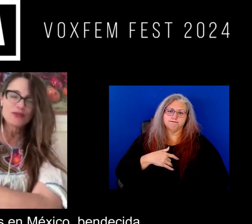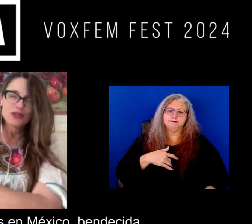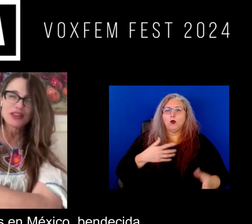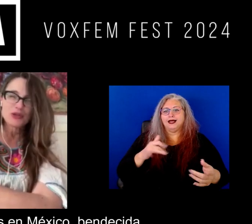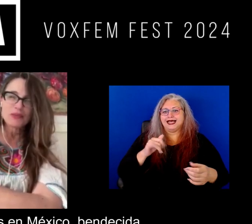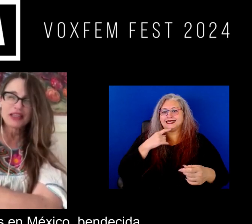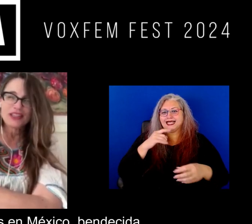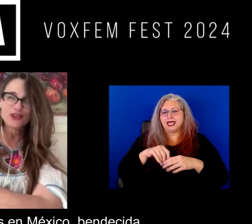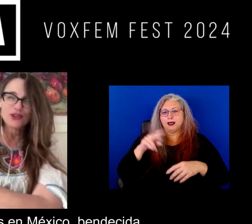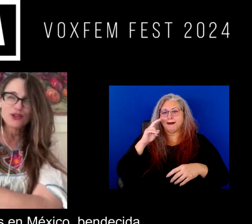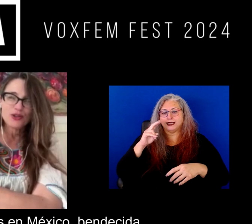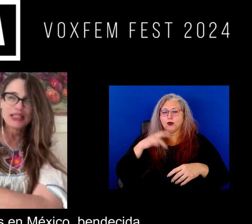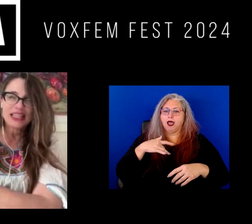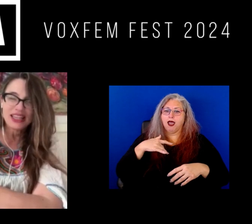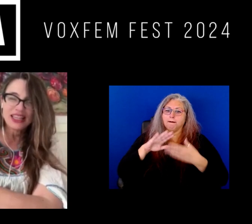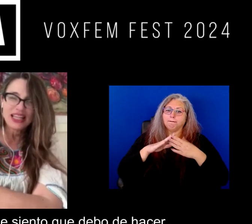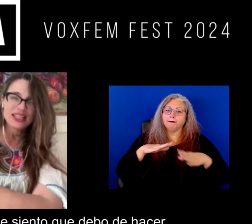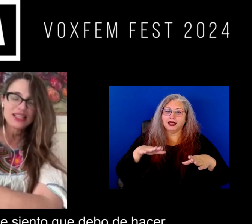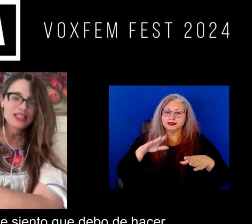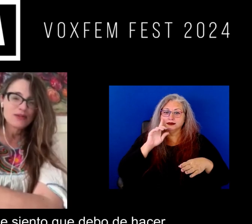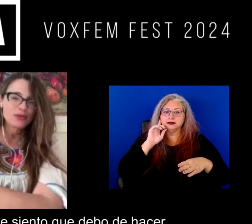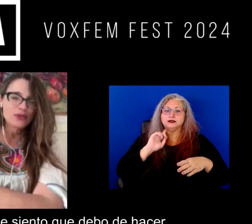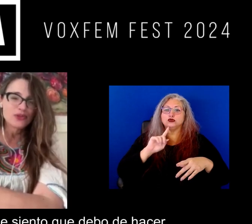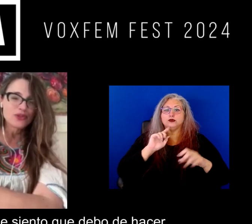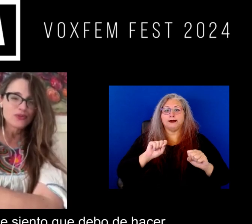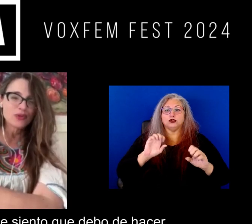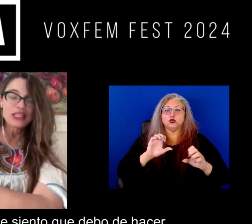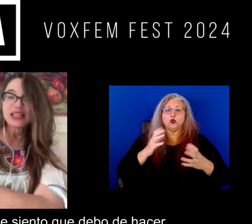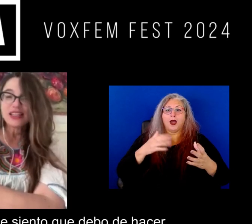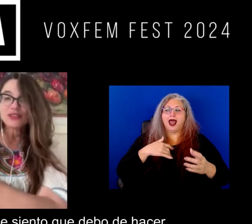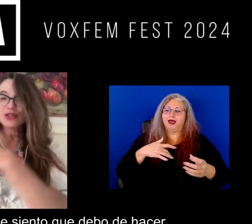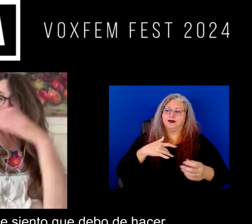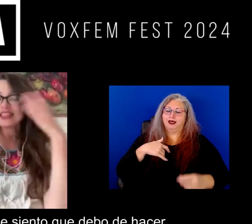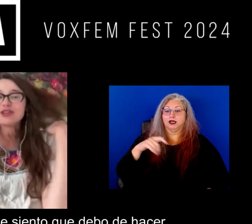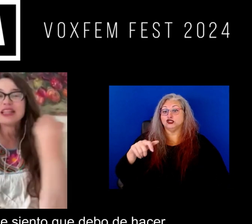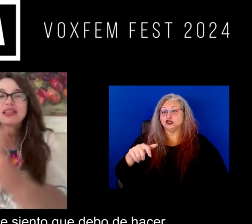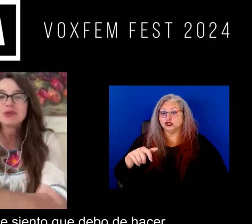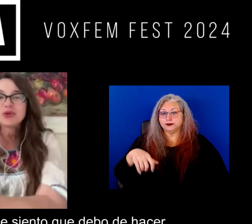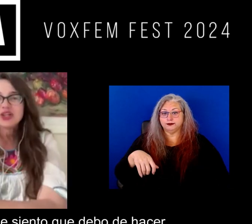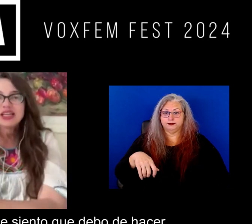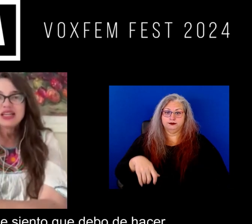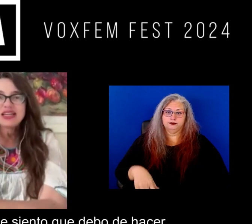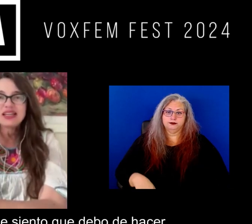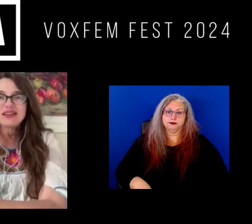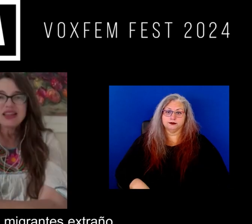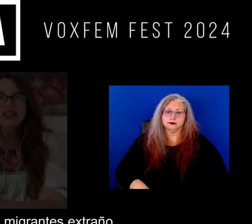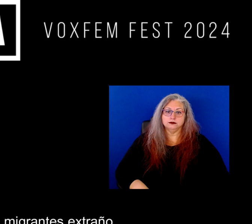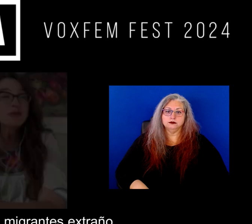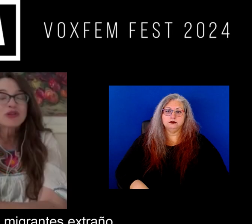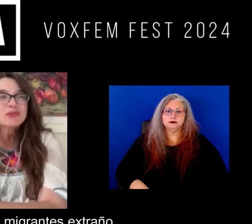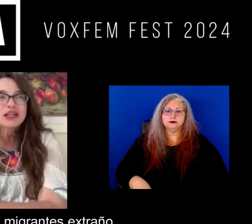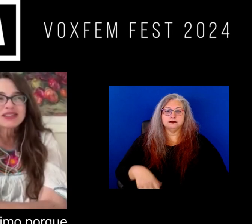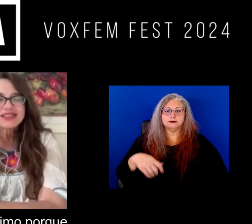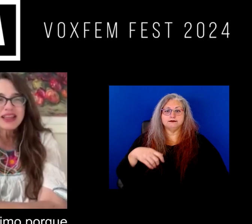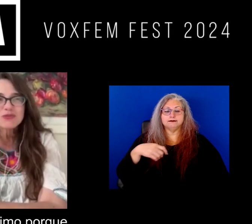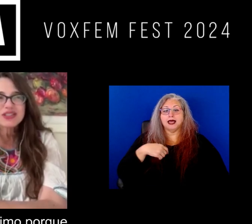como decimos en México bendecida por por estar haciendo lo que siento que debo de hacer